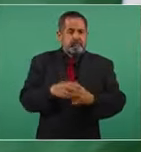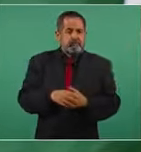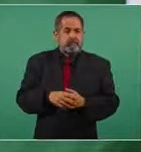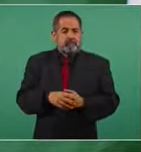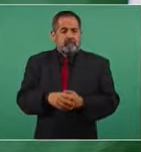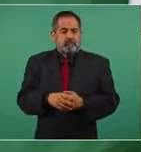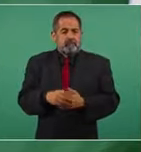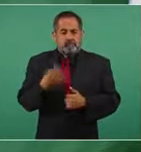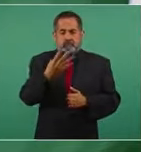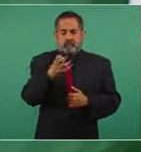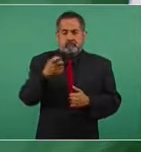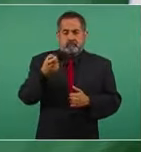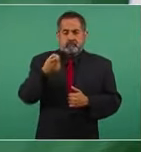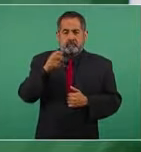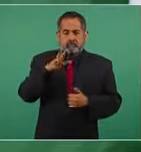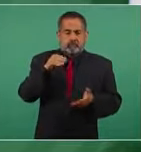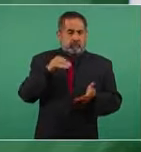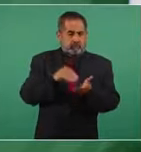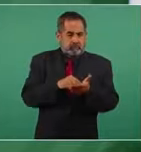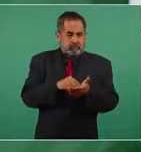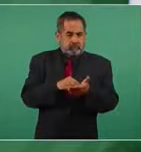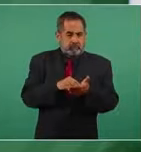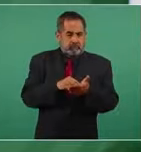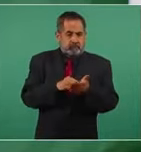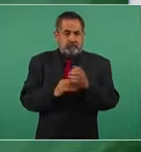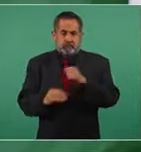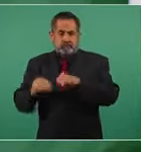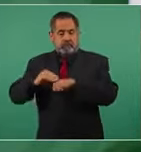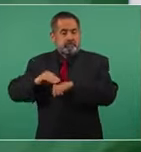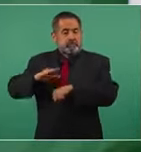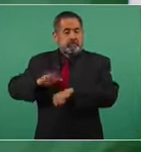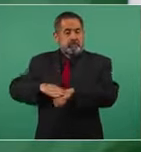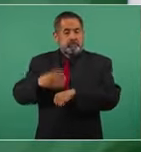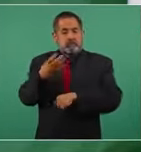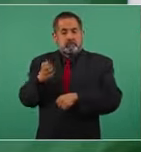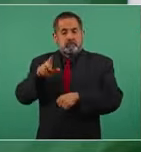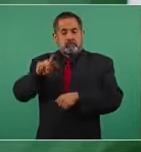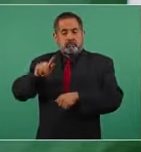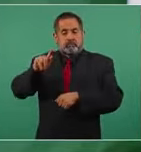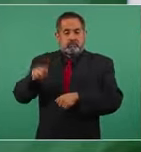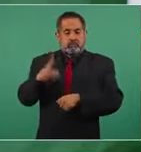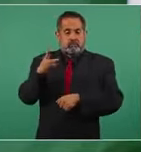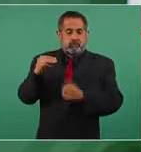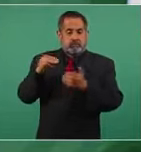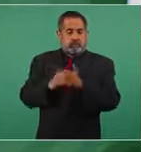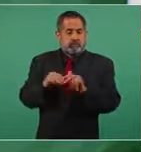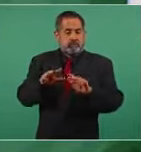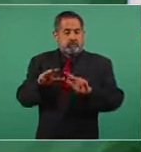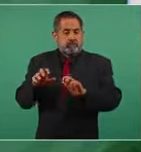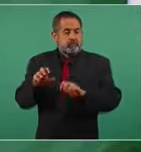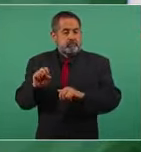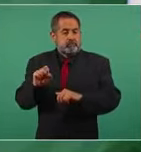de cuatrocientos veintinueve mil a cuatrocientos setenta y tres mil.